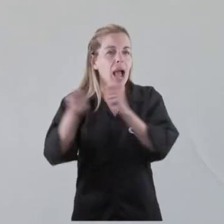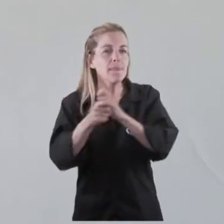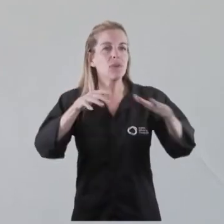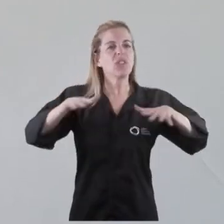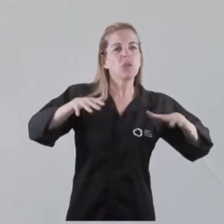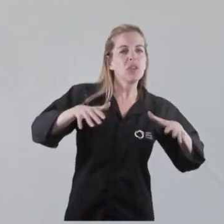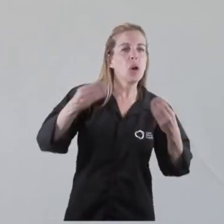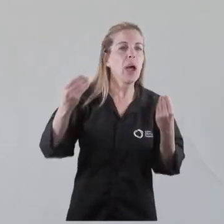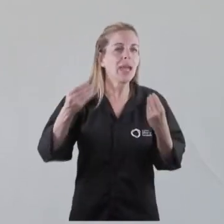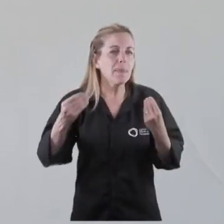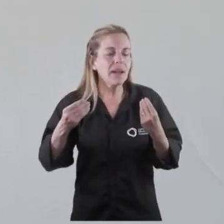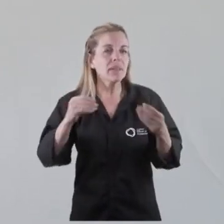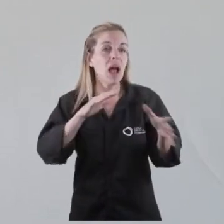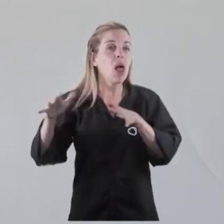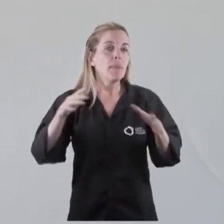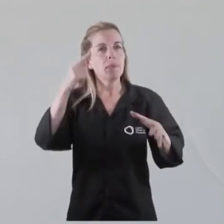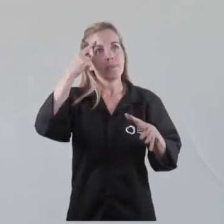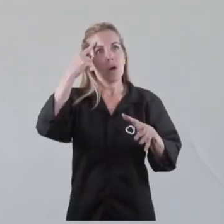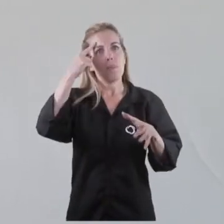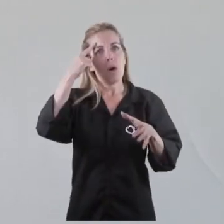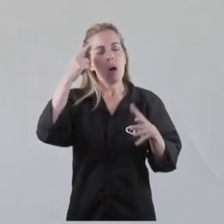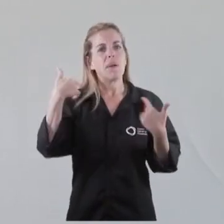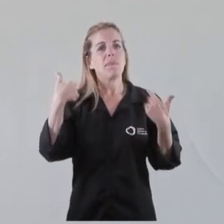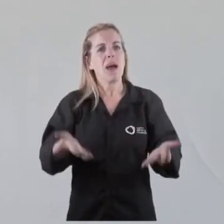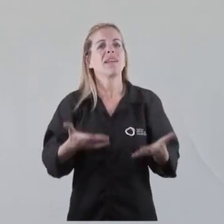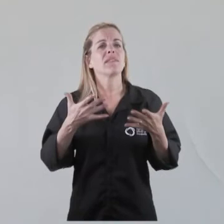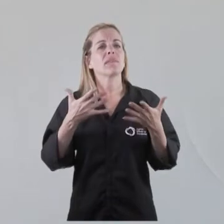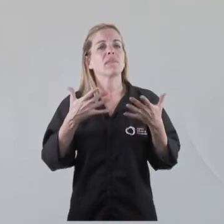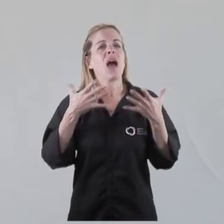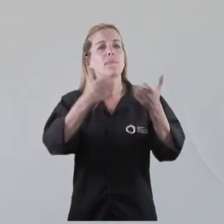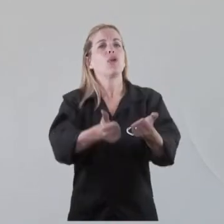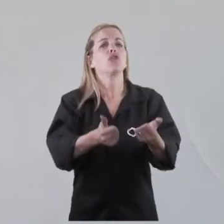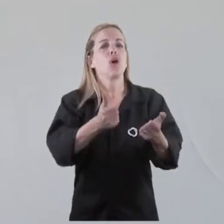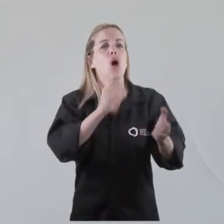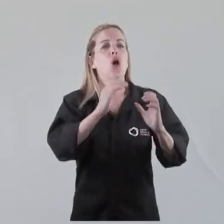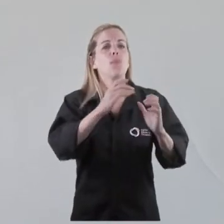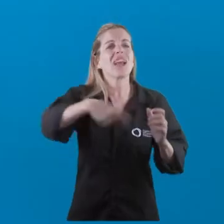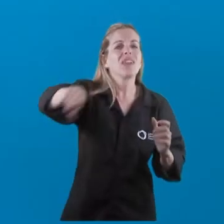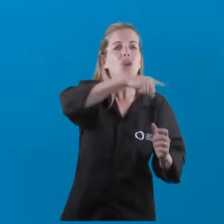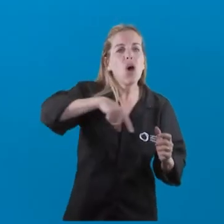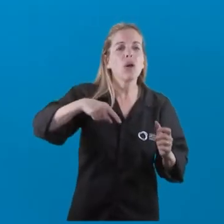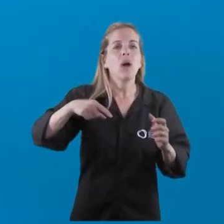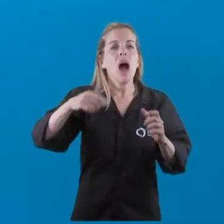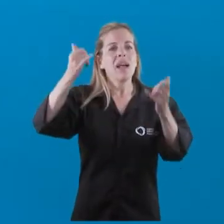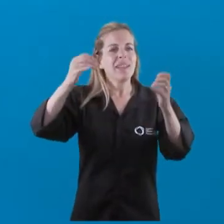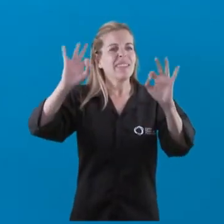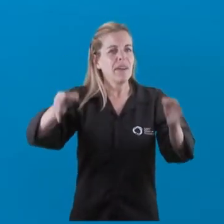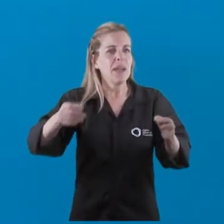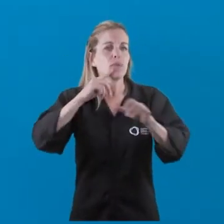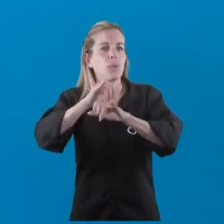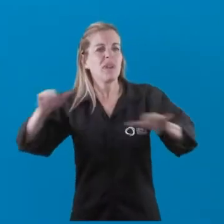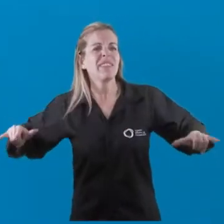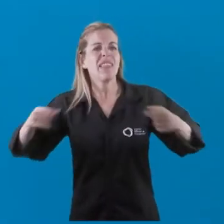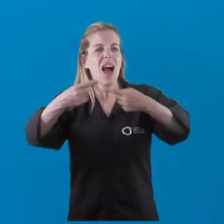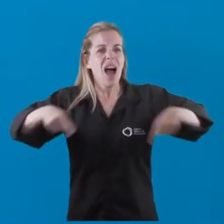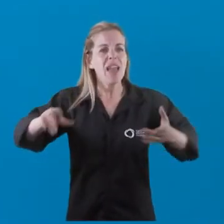implicar también que se le dé más fuerza a la comunicación popular. Indudablemente el tema de la división, de la pauta y el sostenimiento